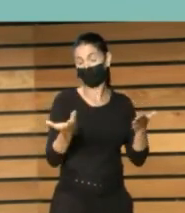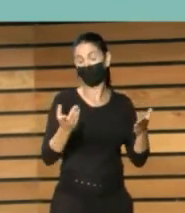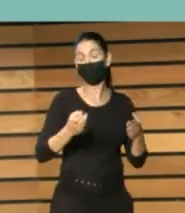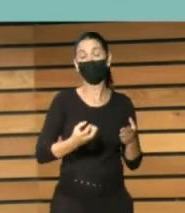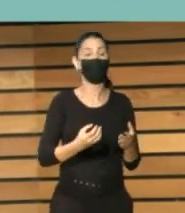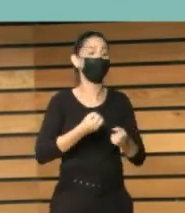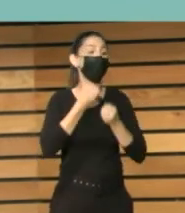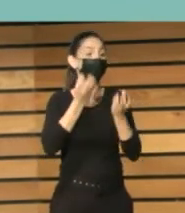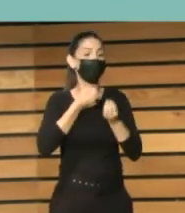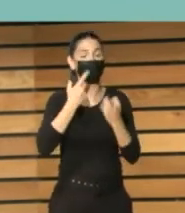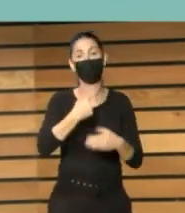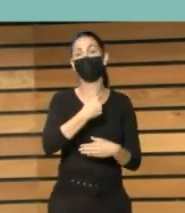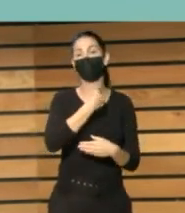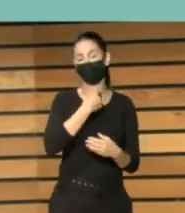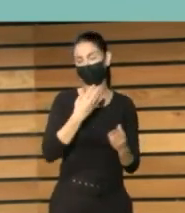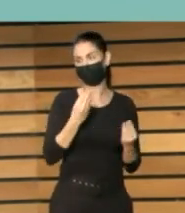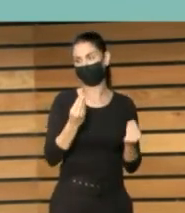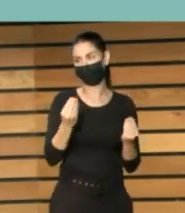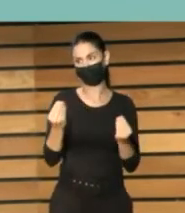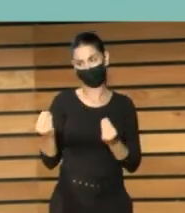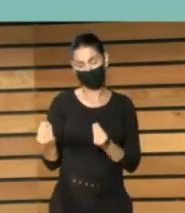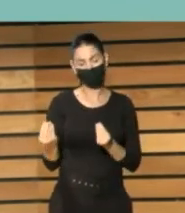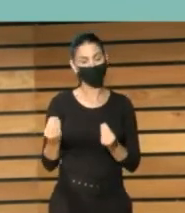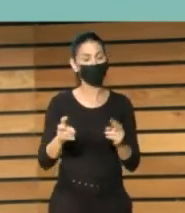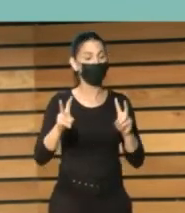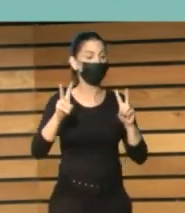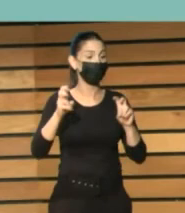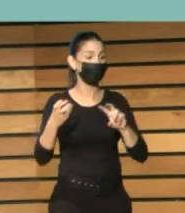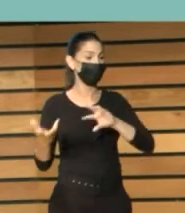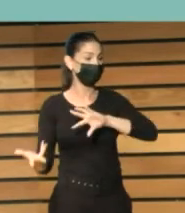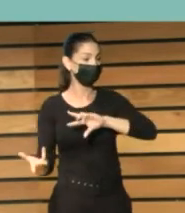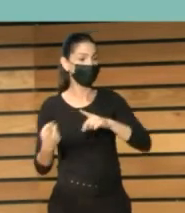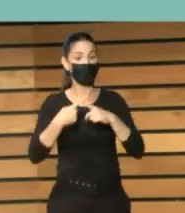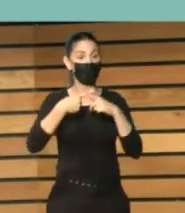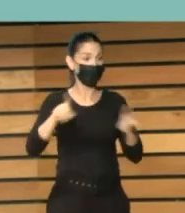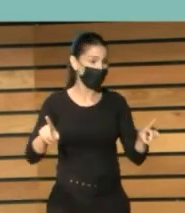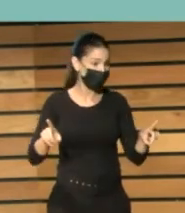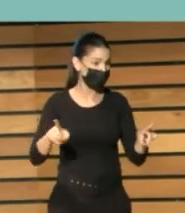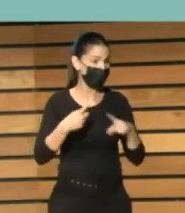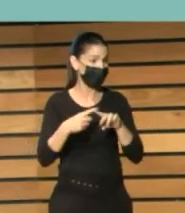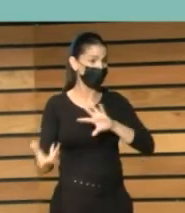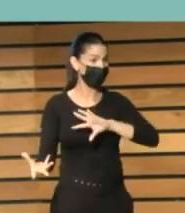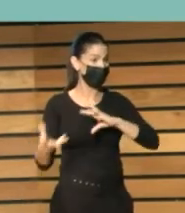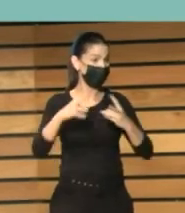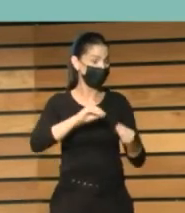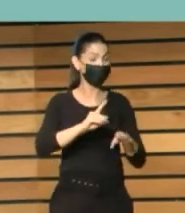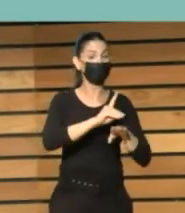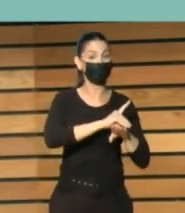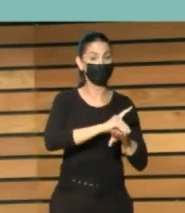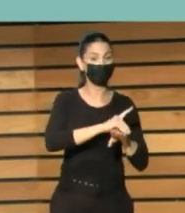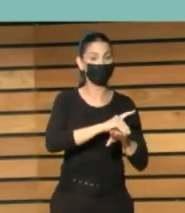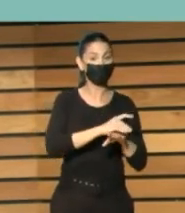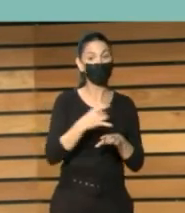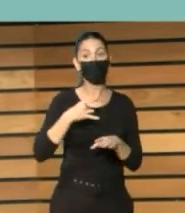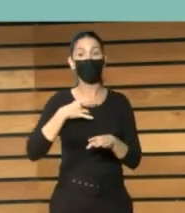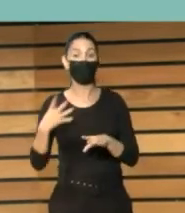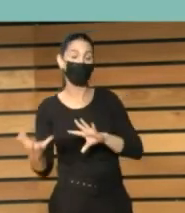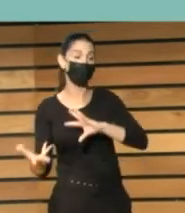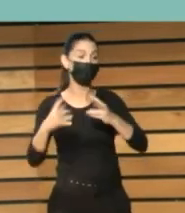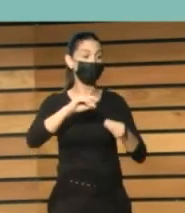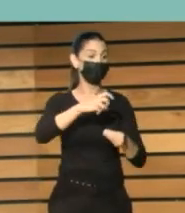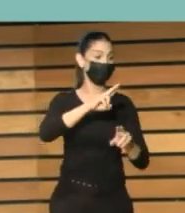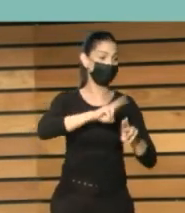ejemplo, abajo podemos ver la diferencia entre digitalizar una imagen en color y en blanco y negro. El blanco y negro no debería usarse en general para